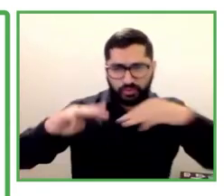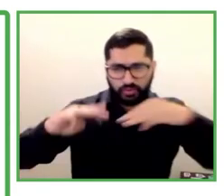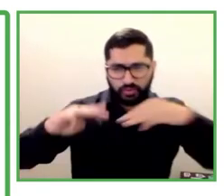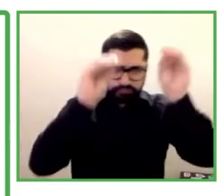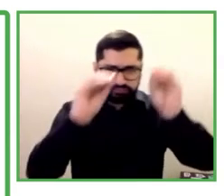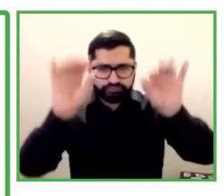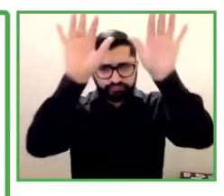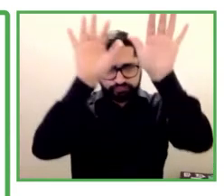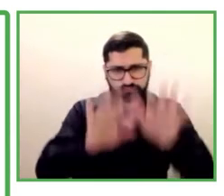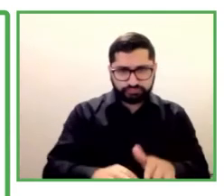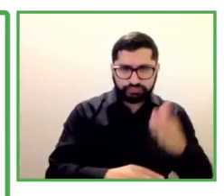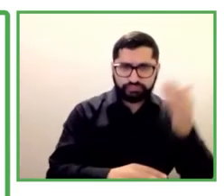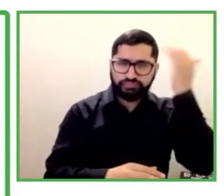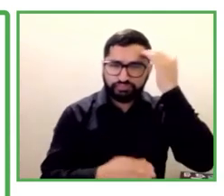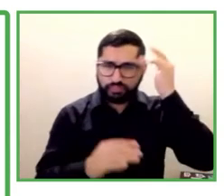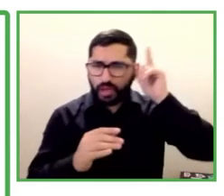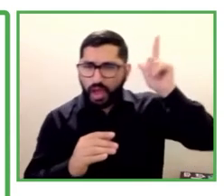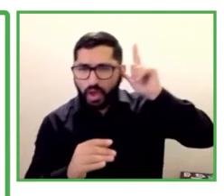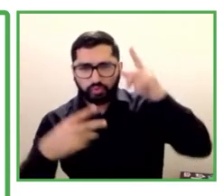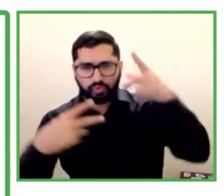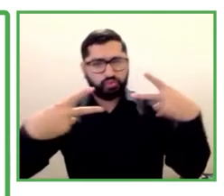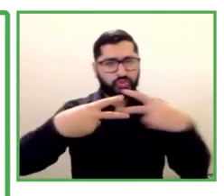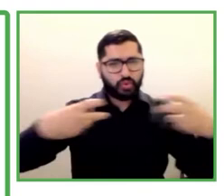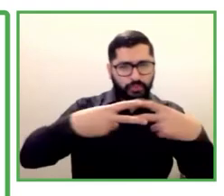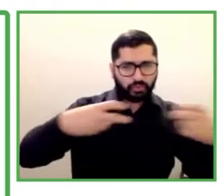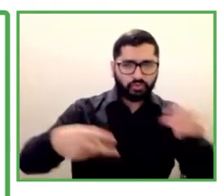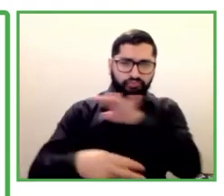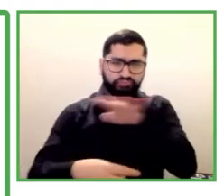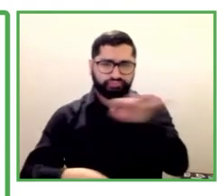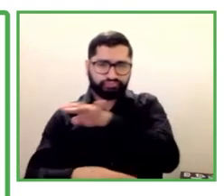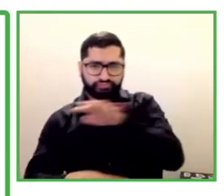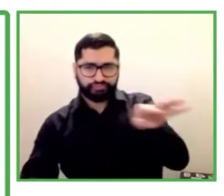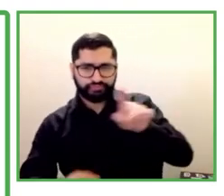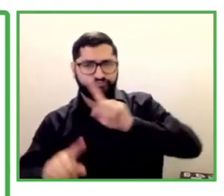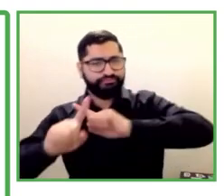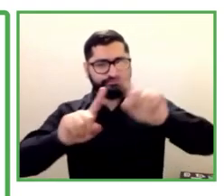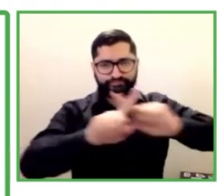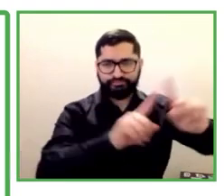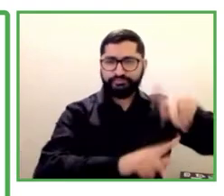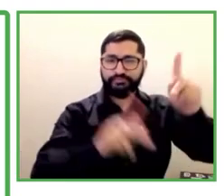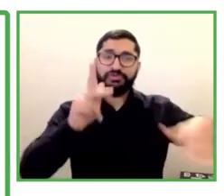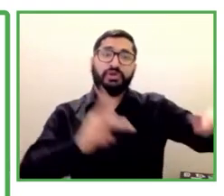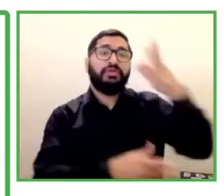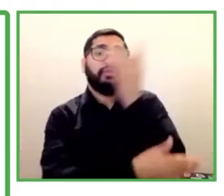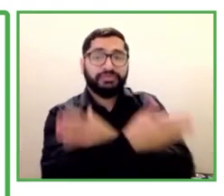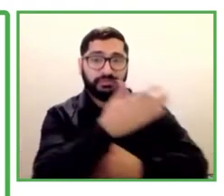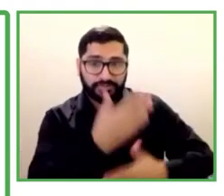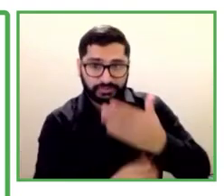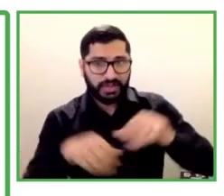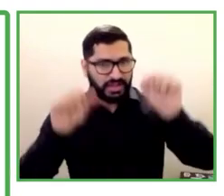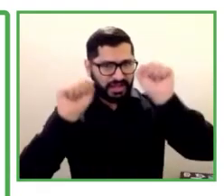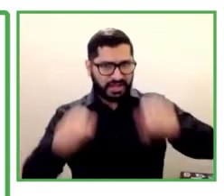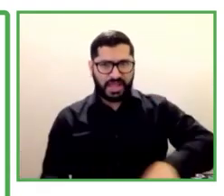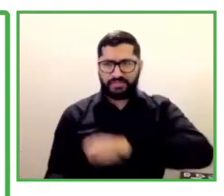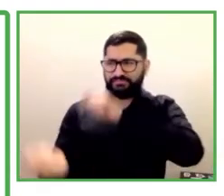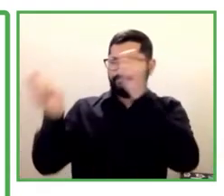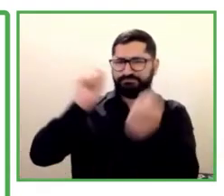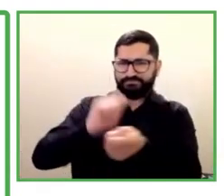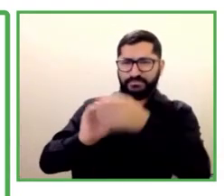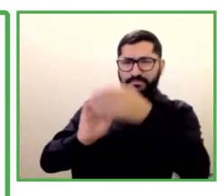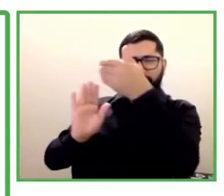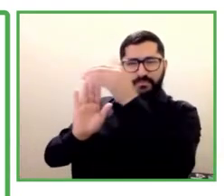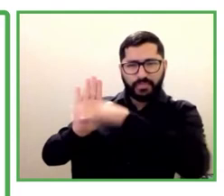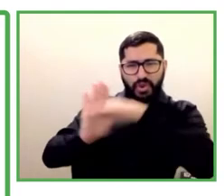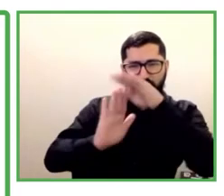subtítulos, entre otros. Este cambio en el proyecto y los pasos para el futuro se facilitan por